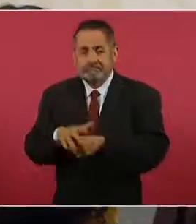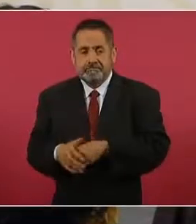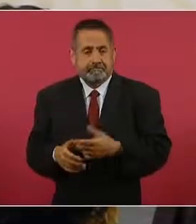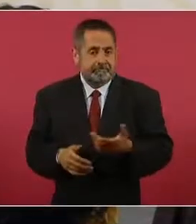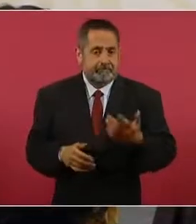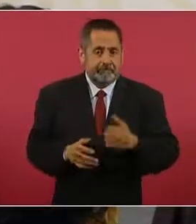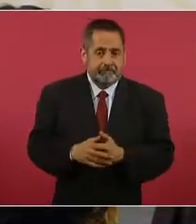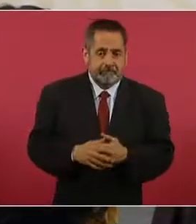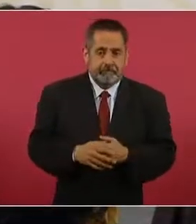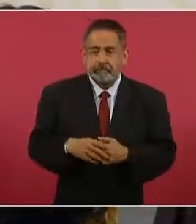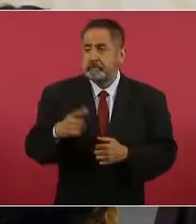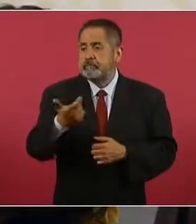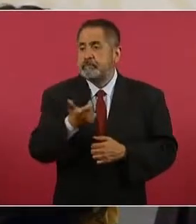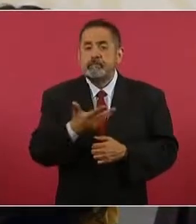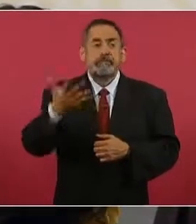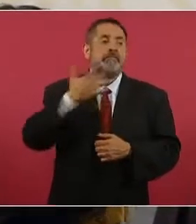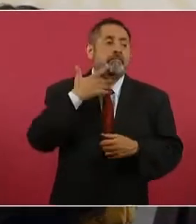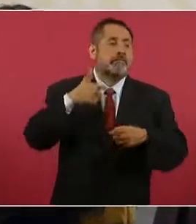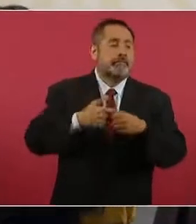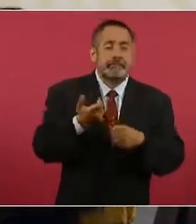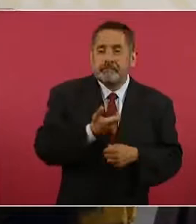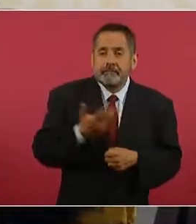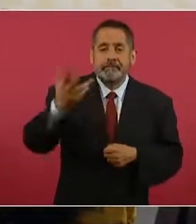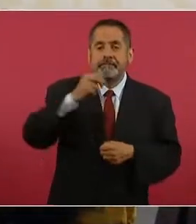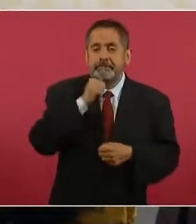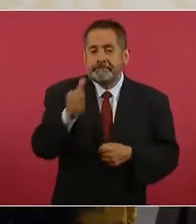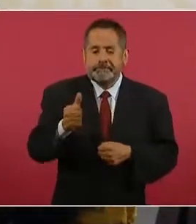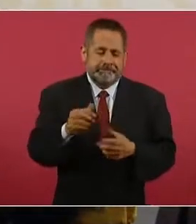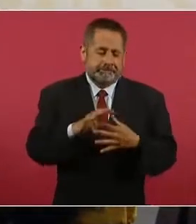no va a aumentar el precio de las gasolinas.